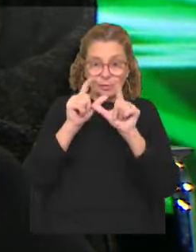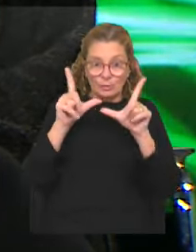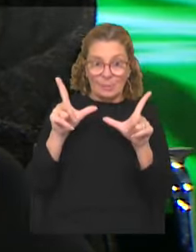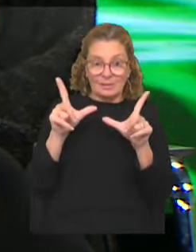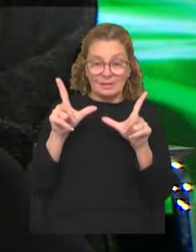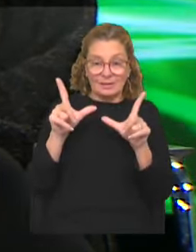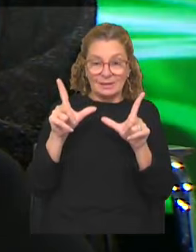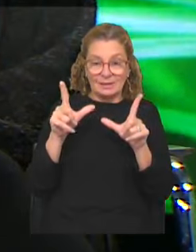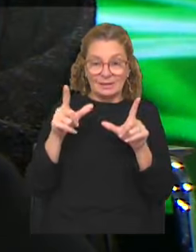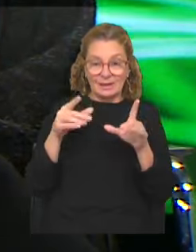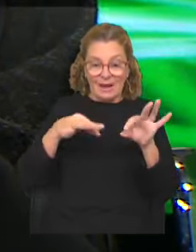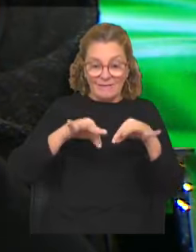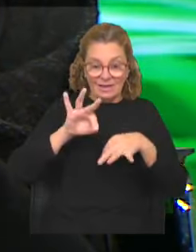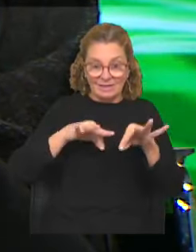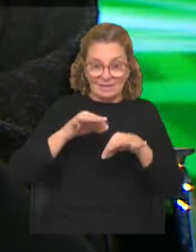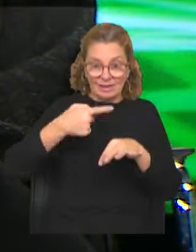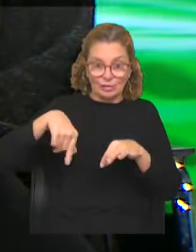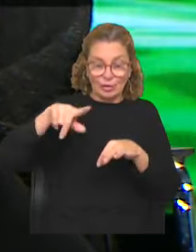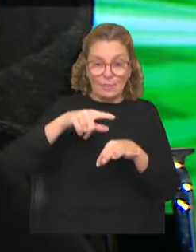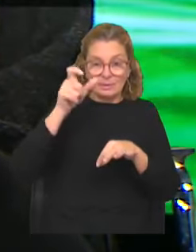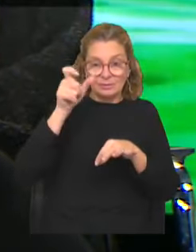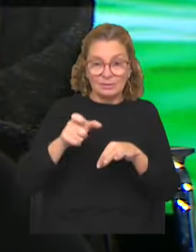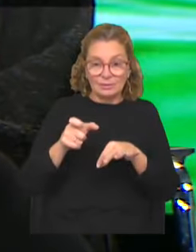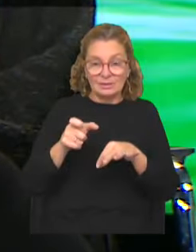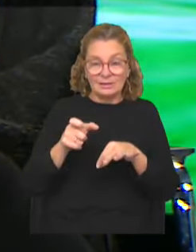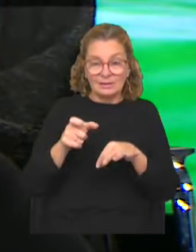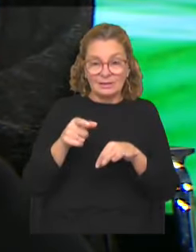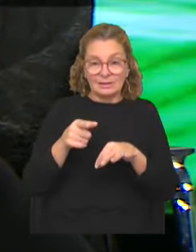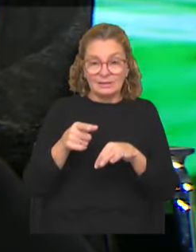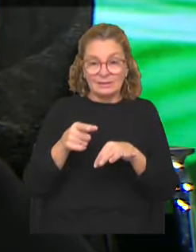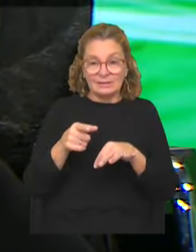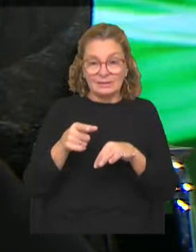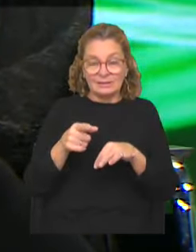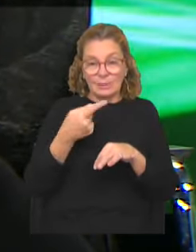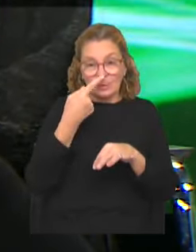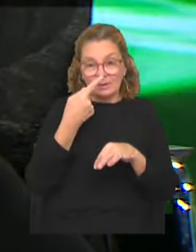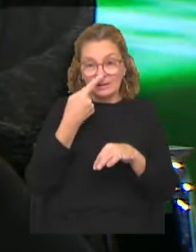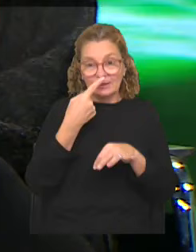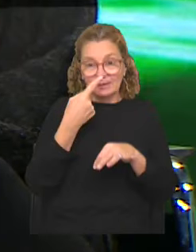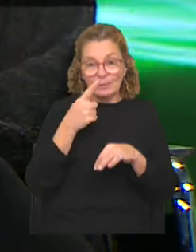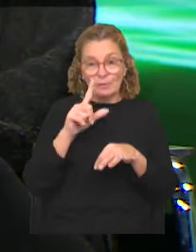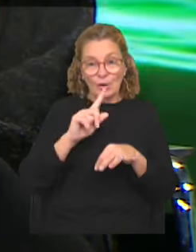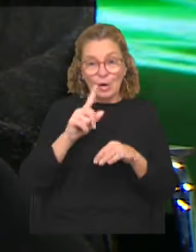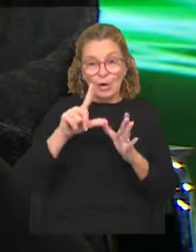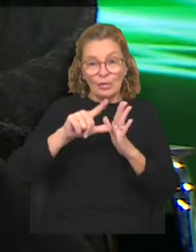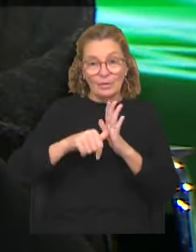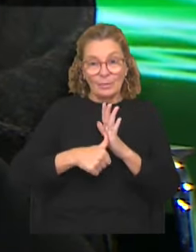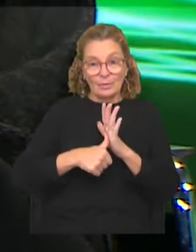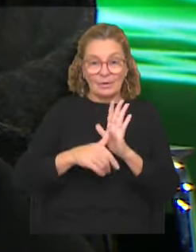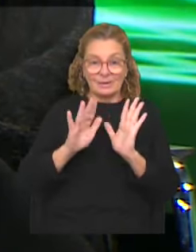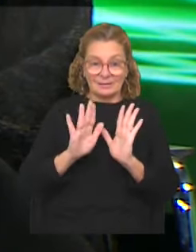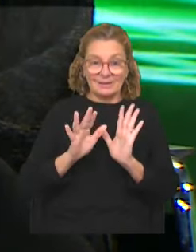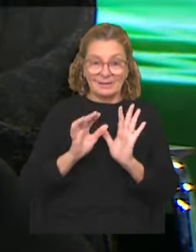de lo que fue la demanda del público. Así que en caso de que tengan interés, que no se demoren porque se están